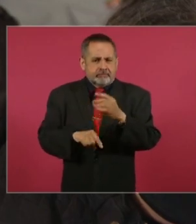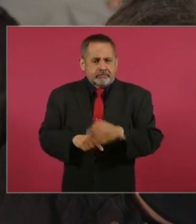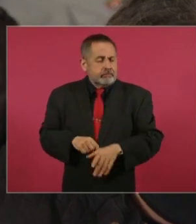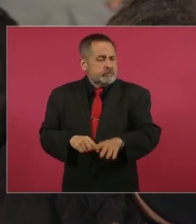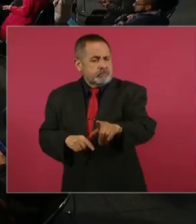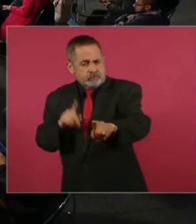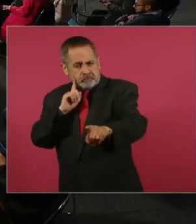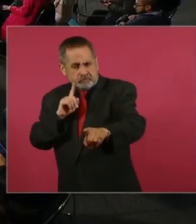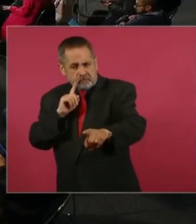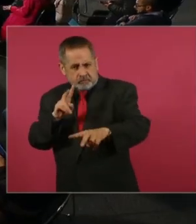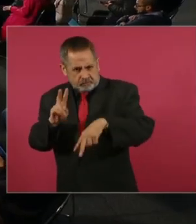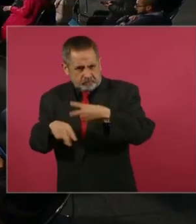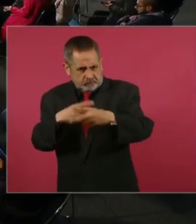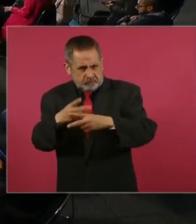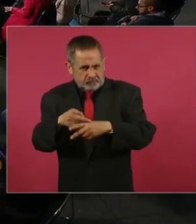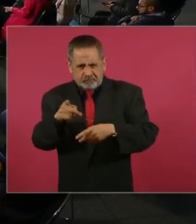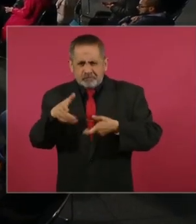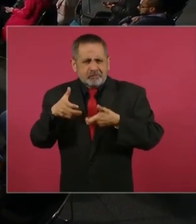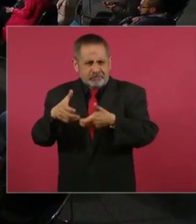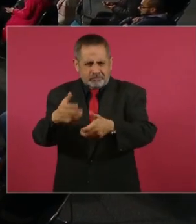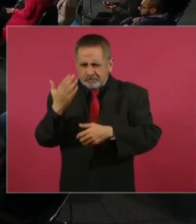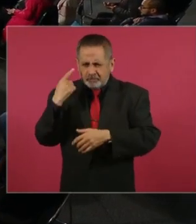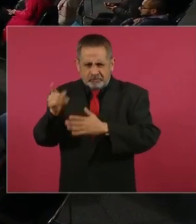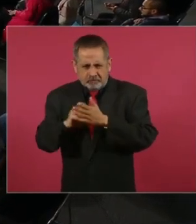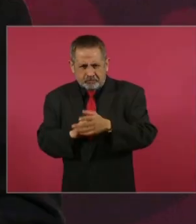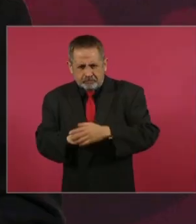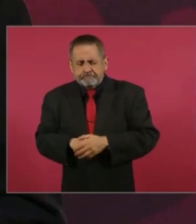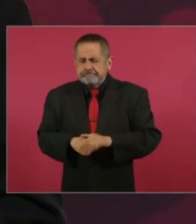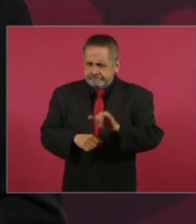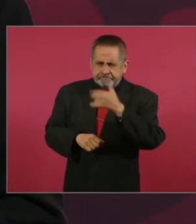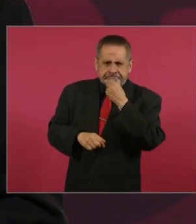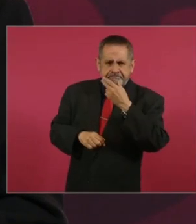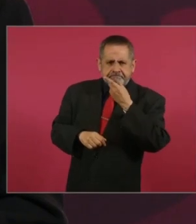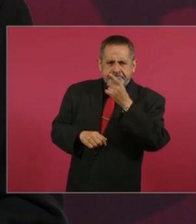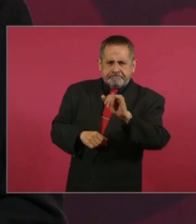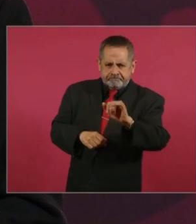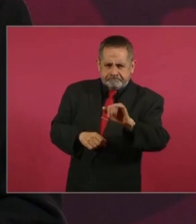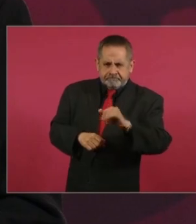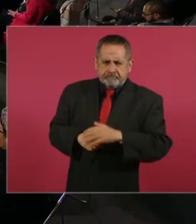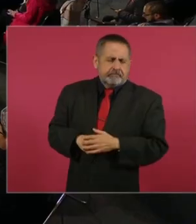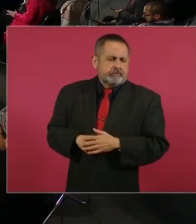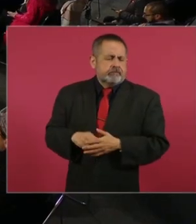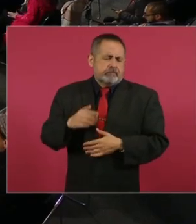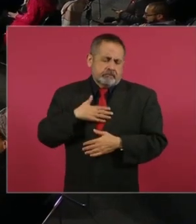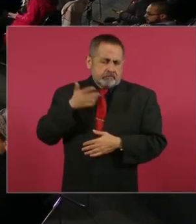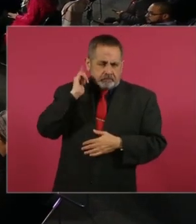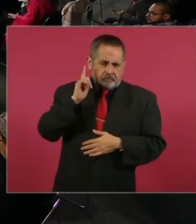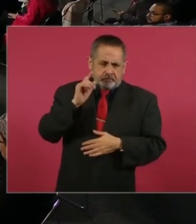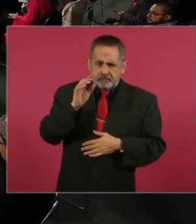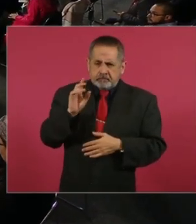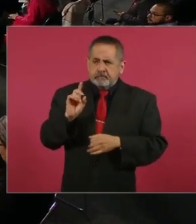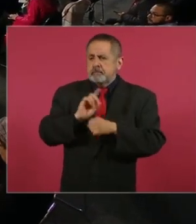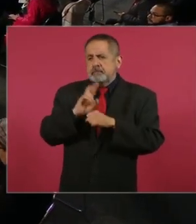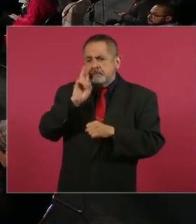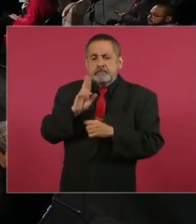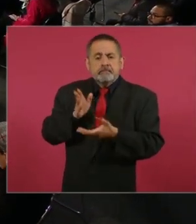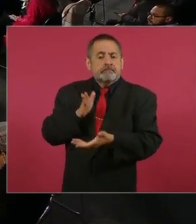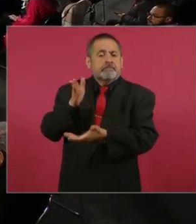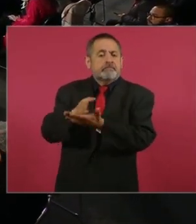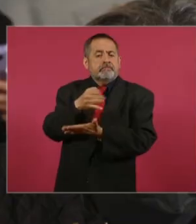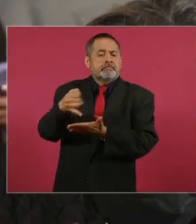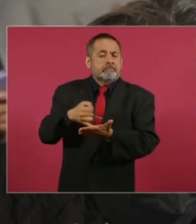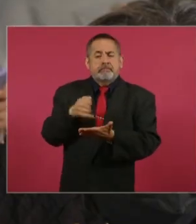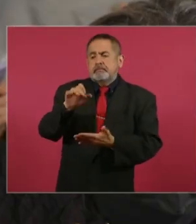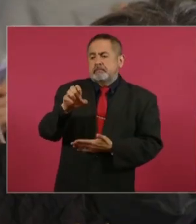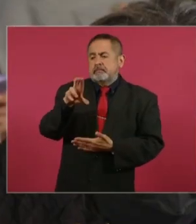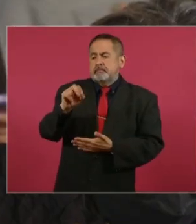lo del camino. Exacto. Hace como un mes. Es correcto, es correcto. Yo también espero en estos días darme otra vuelta a Isla de Cedros para ver cómo